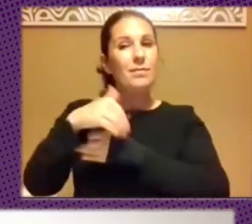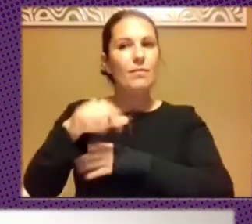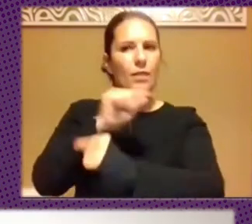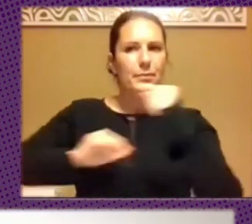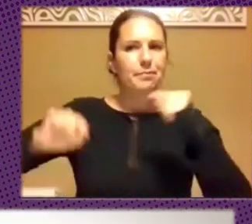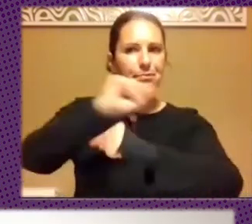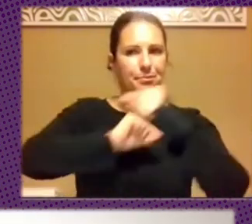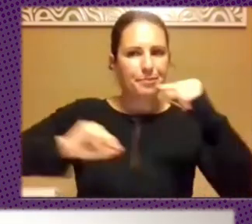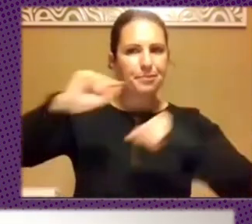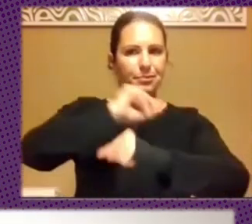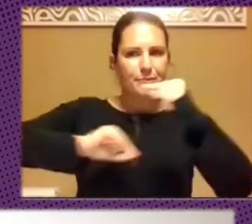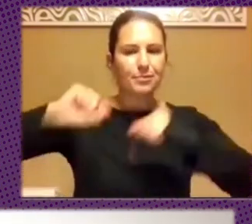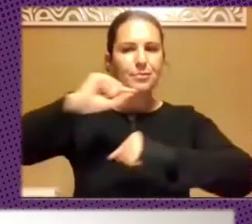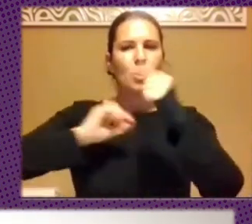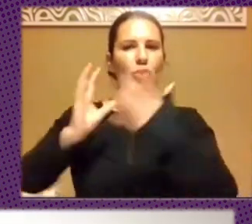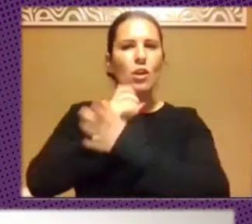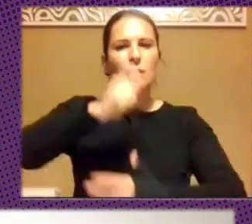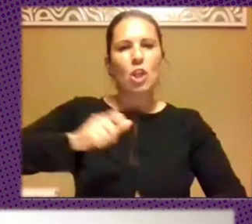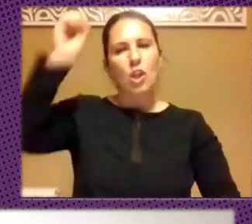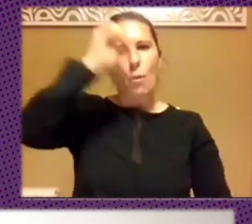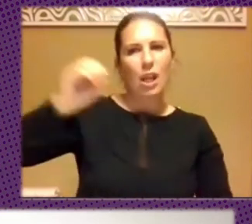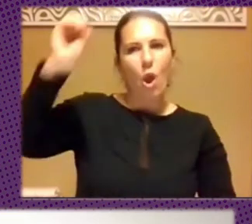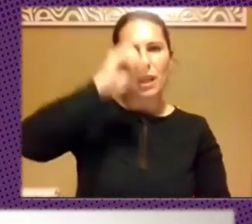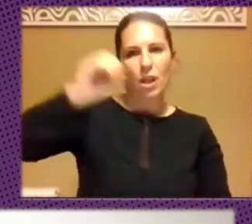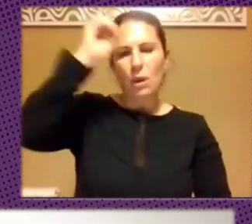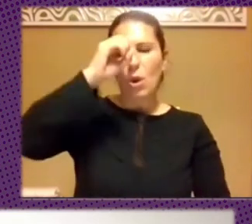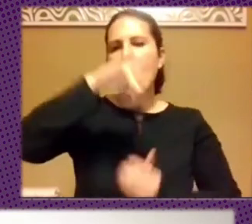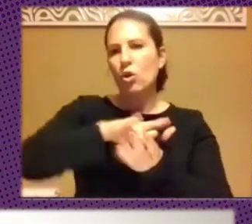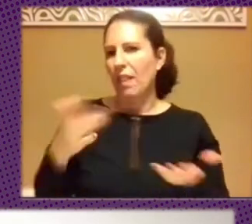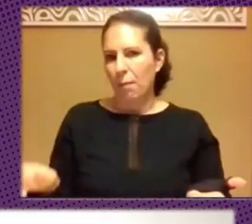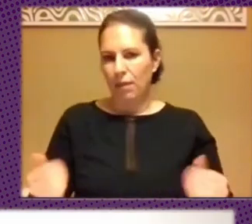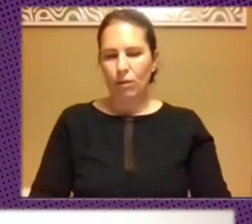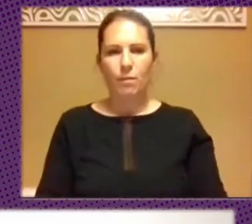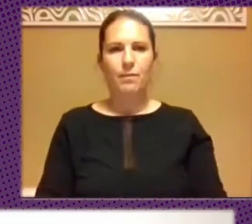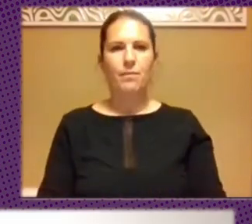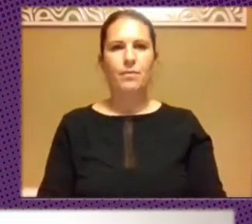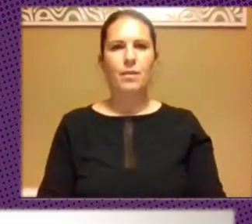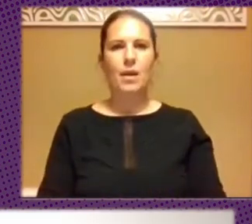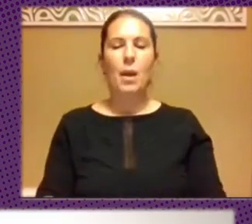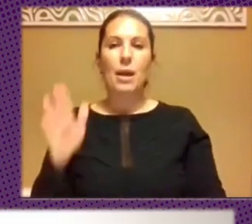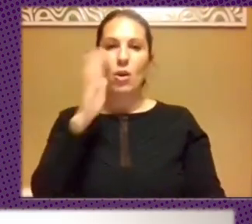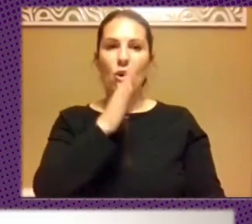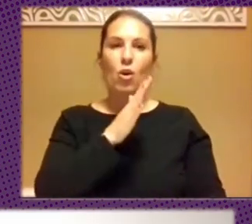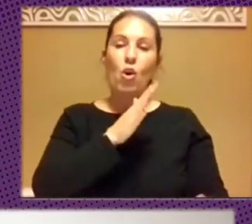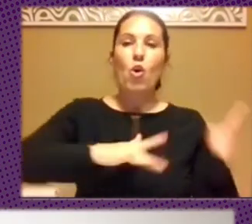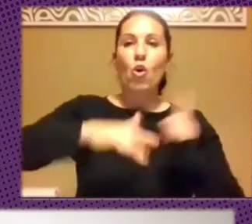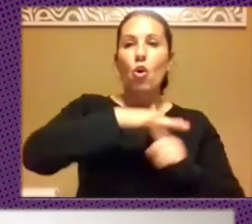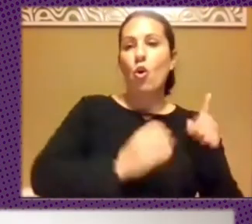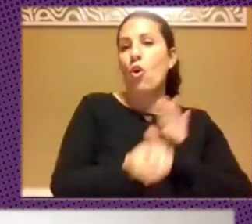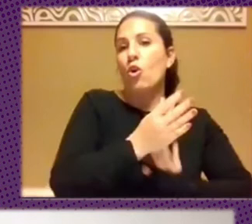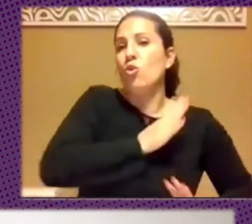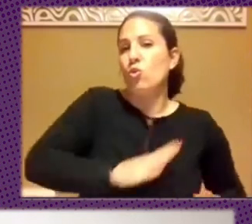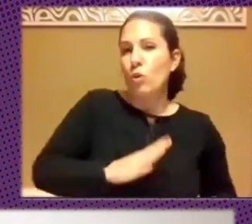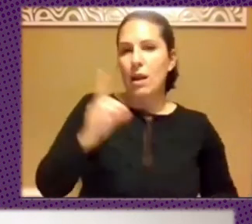todos están opinando los ciudadanos sobre un acontecimiento, pero la diferencia entre la coyuntura y el hecho social es